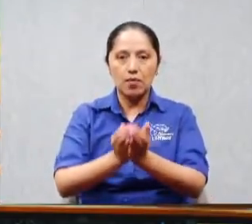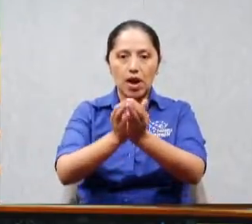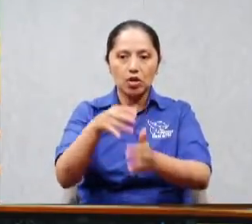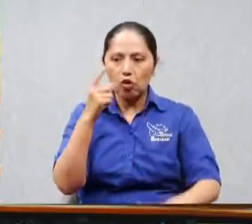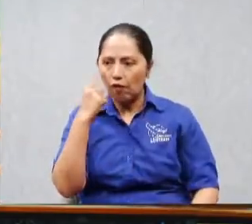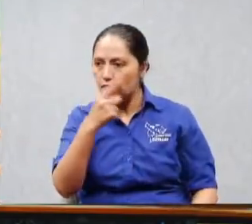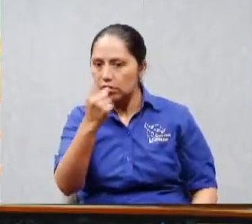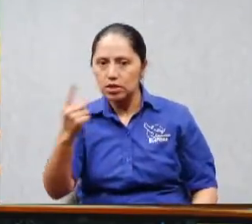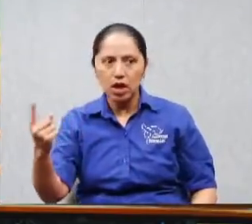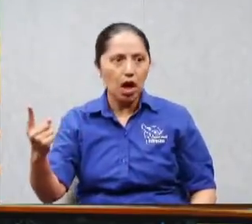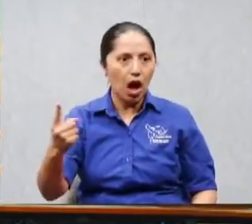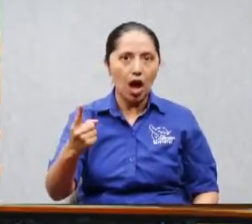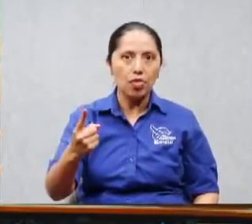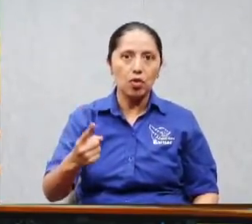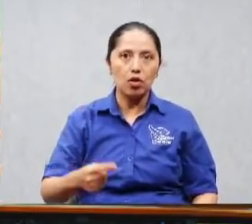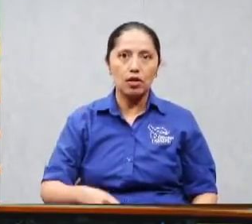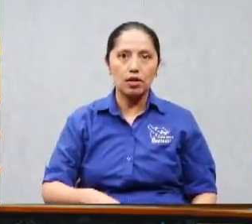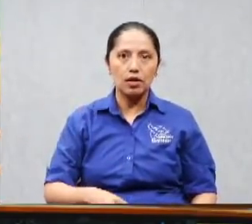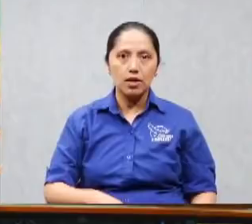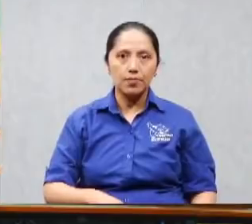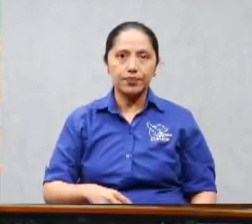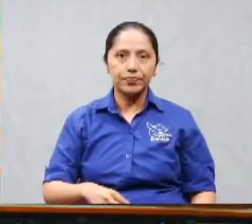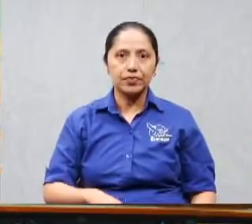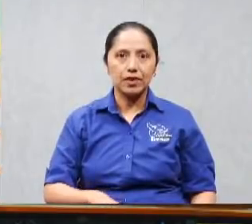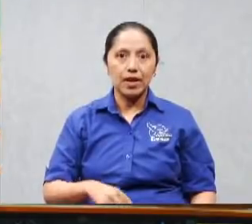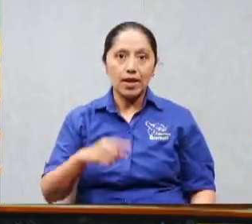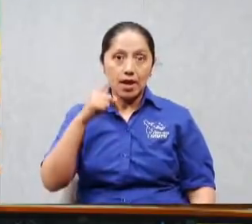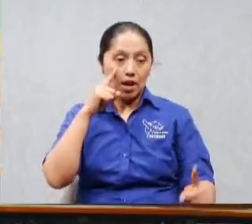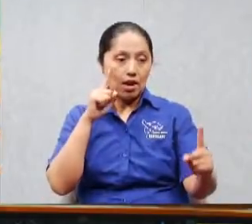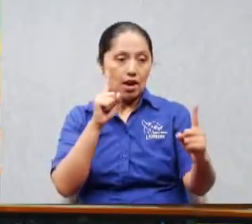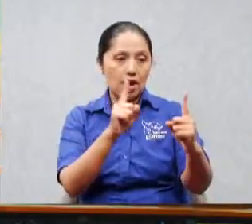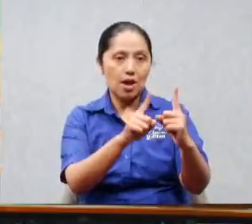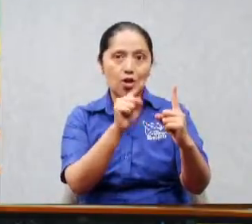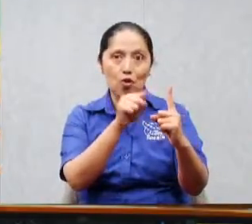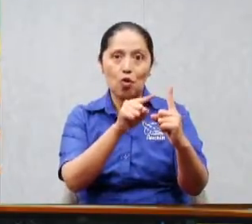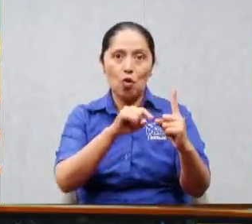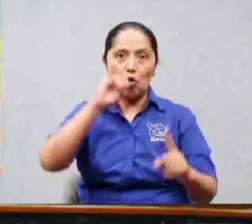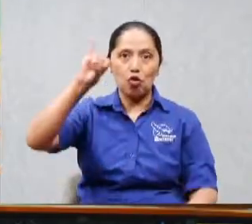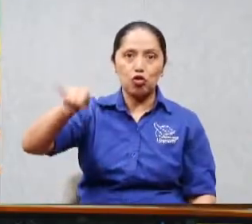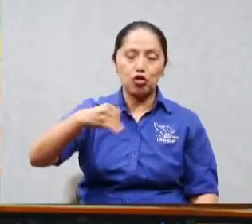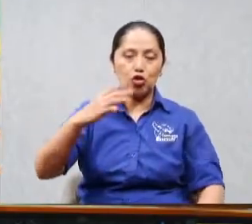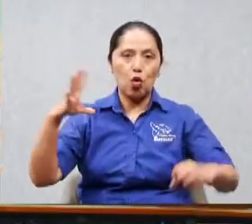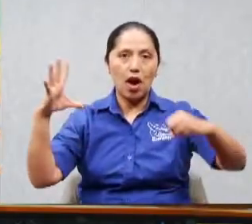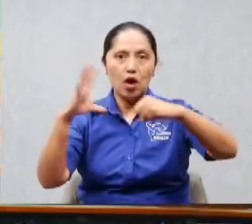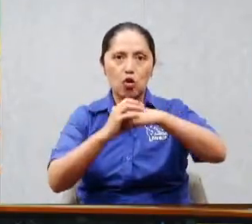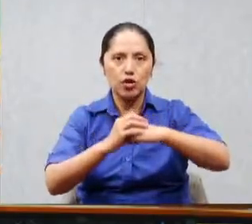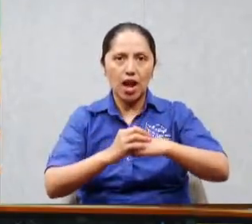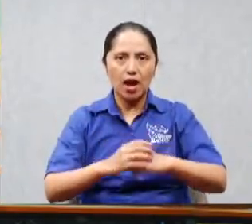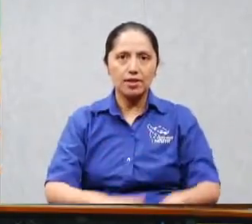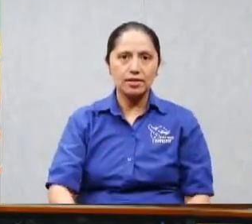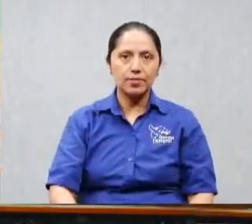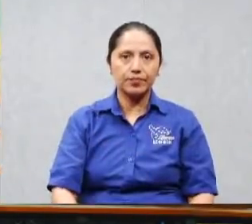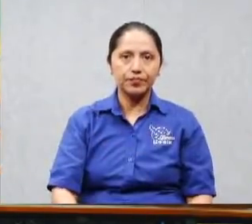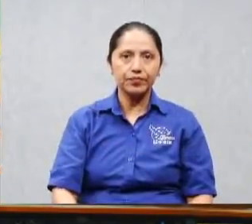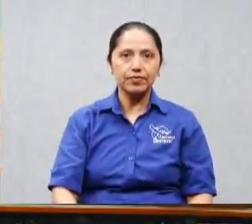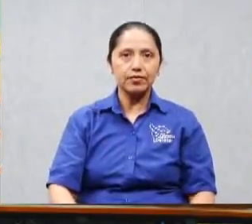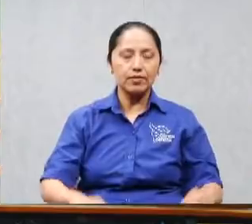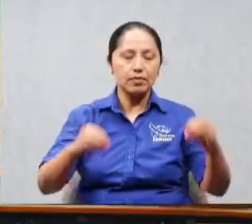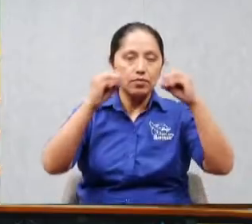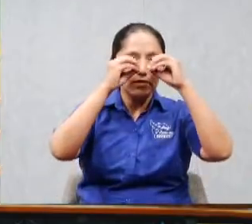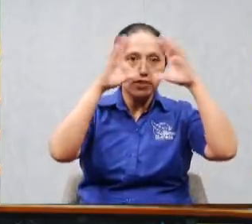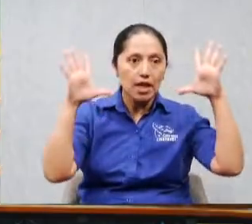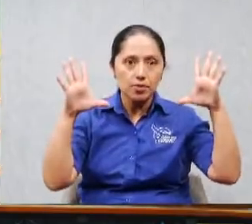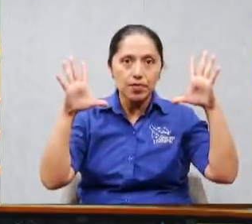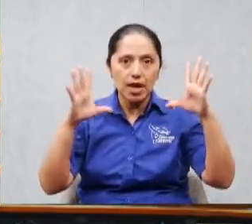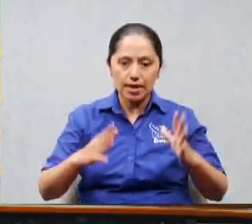perezoso Aragán que estás haciendo aquí no miras que nos vamos a hundir todo el mundo está clamando a su Dios porque no te levantas y clamas a tu Dios